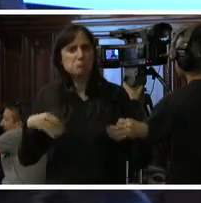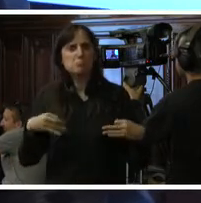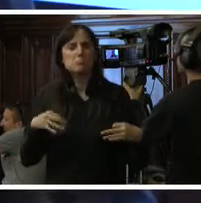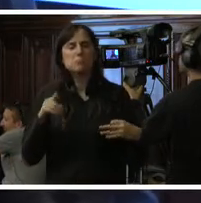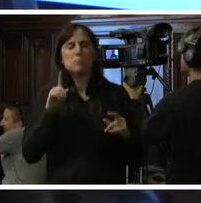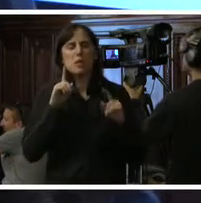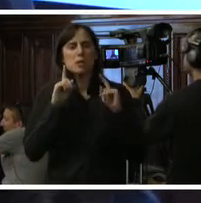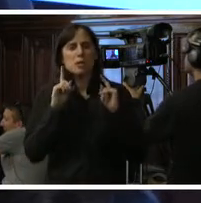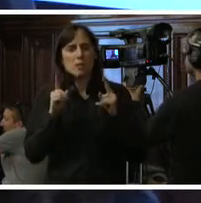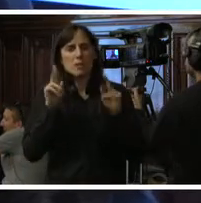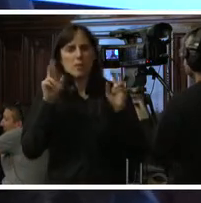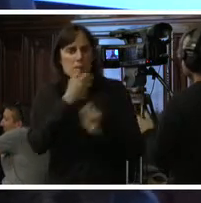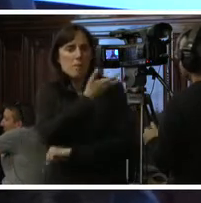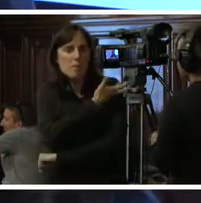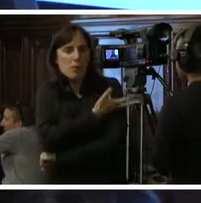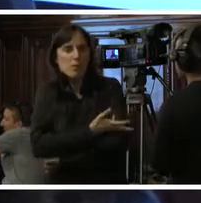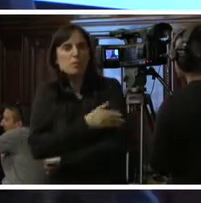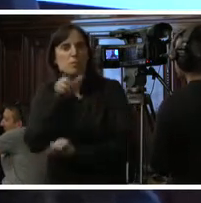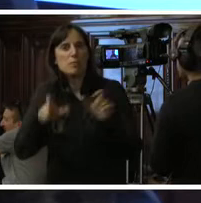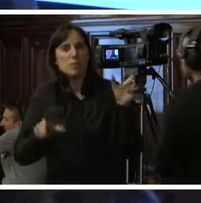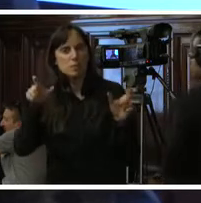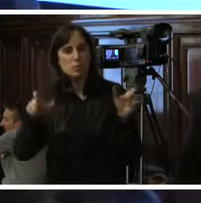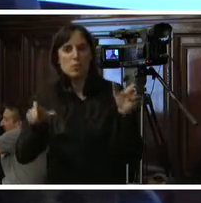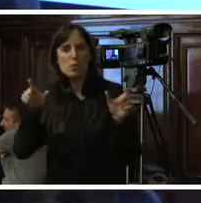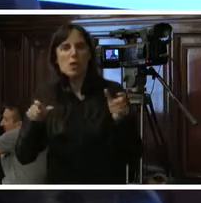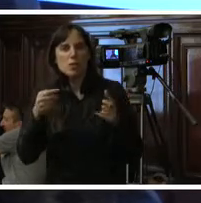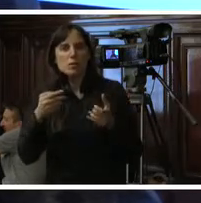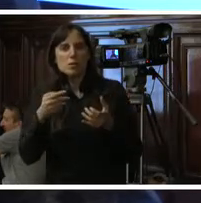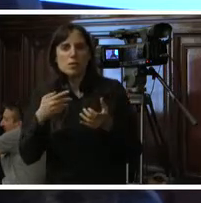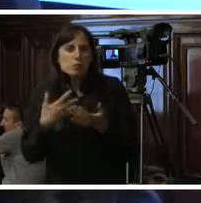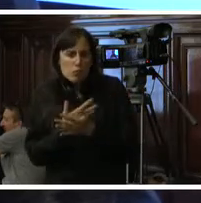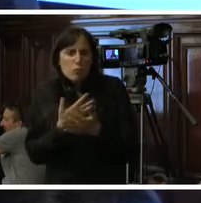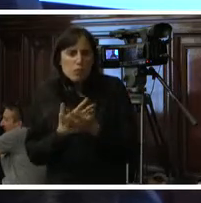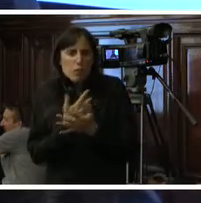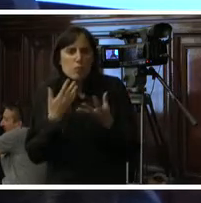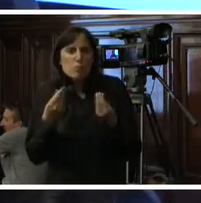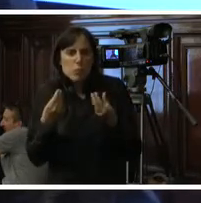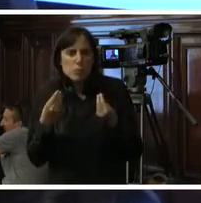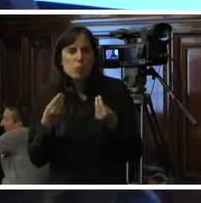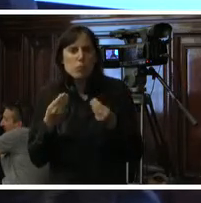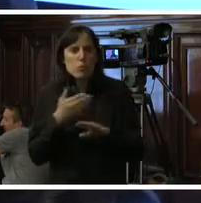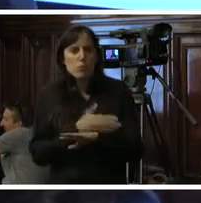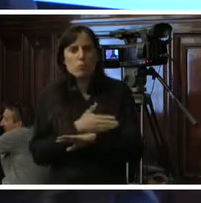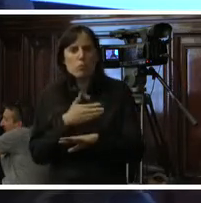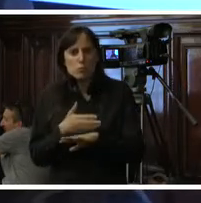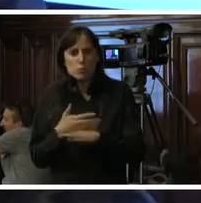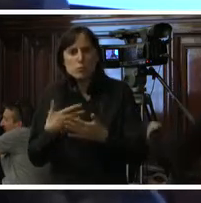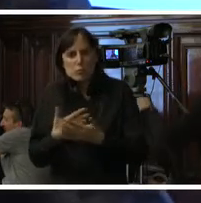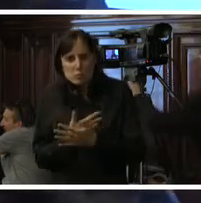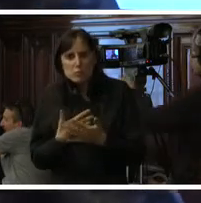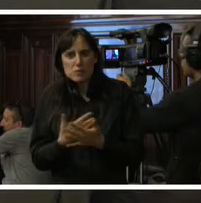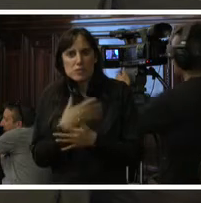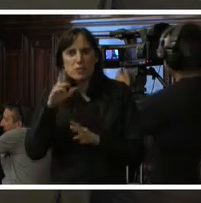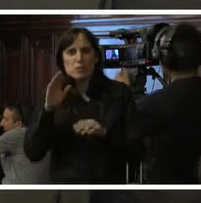de la pobreza y de las personas que más están expuestas a sufrir las consecuencias del SICA muchísimas gracias